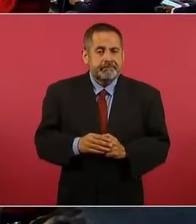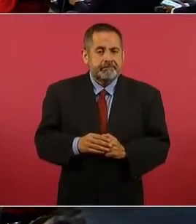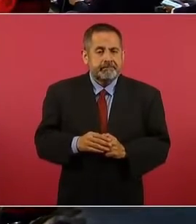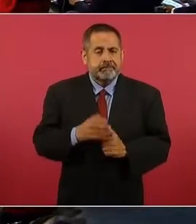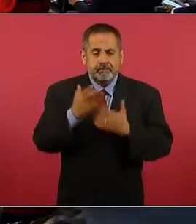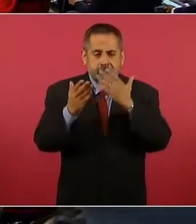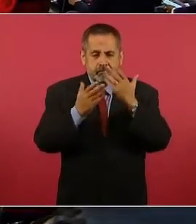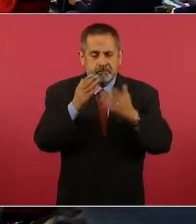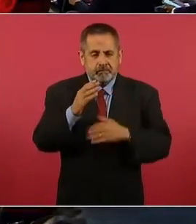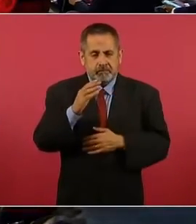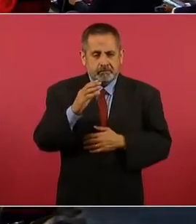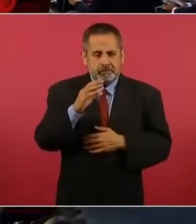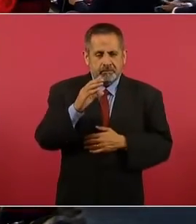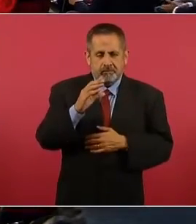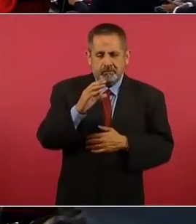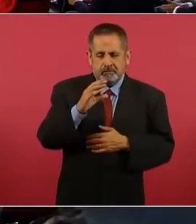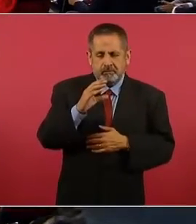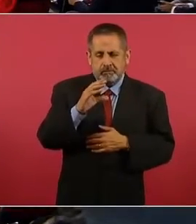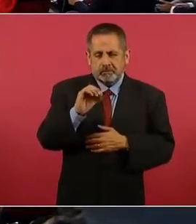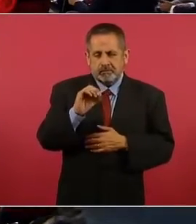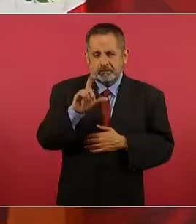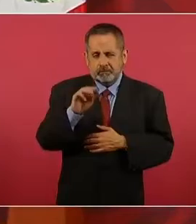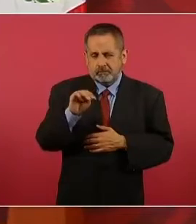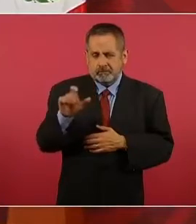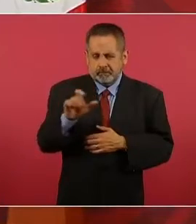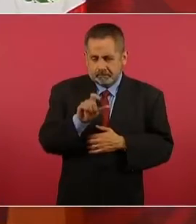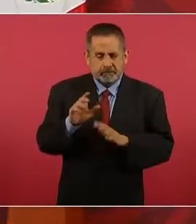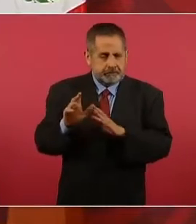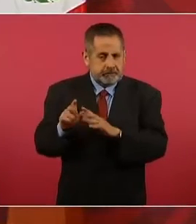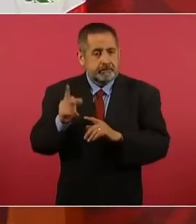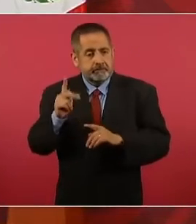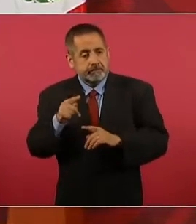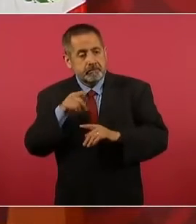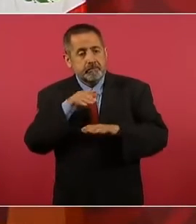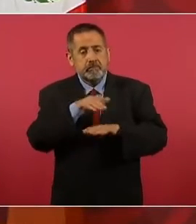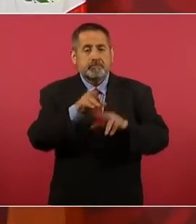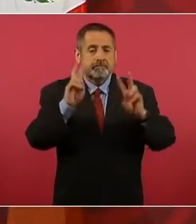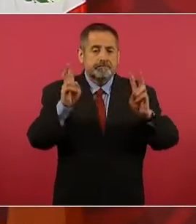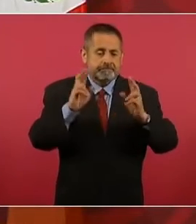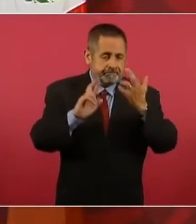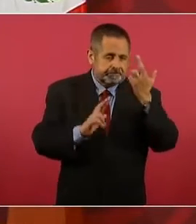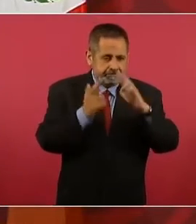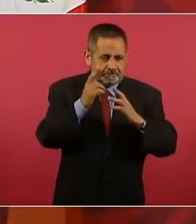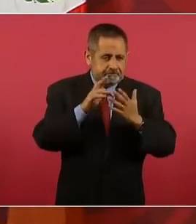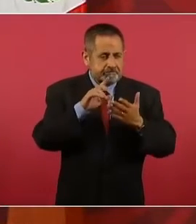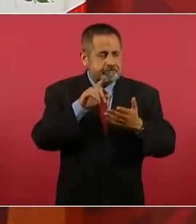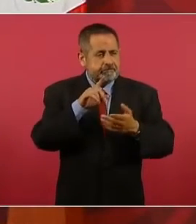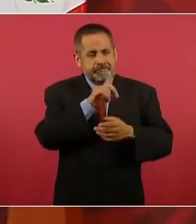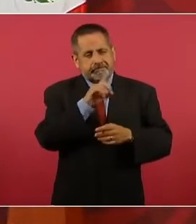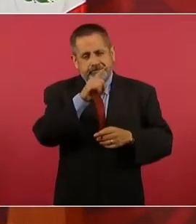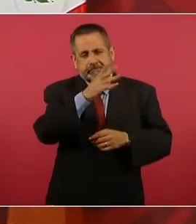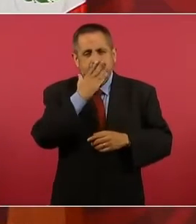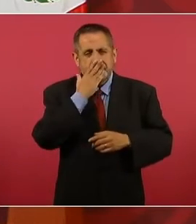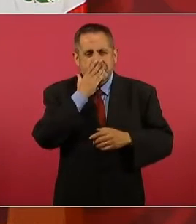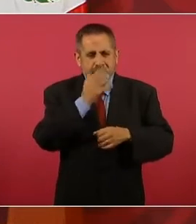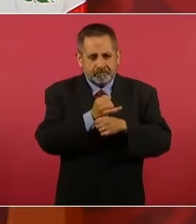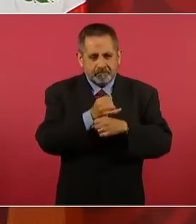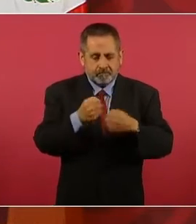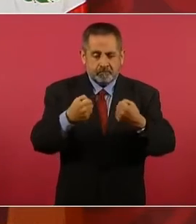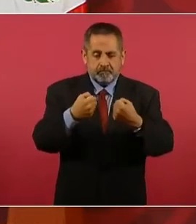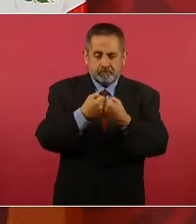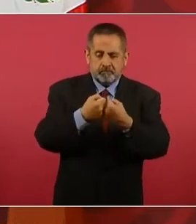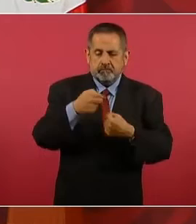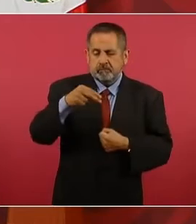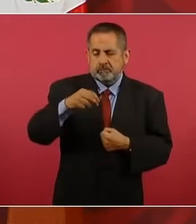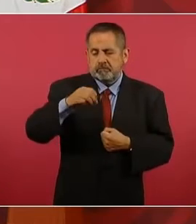en el Colegio de México, pero sobre los revolucionarios de Sonora, Frontera